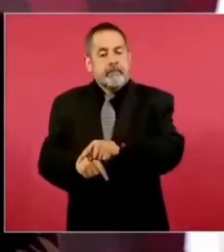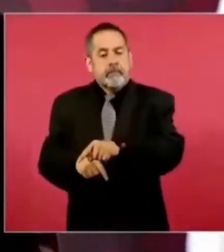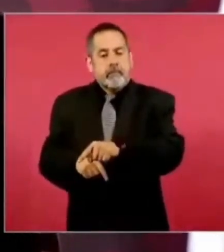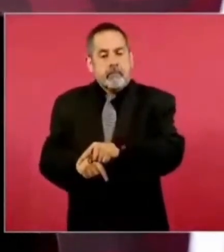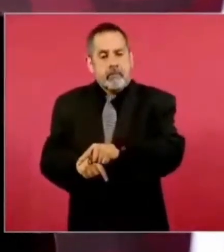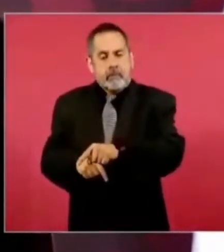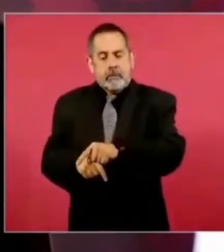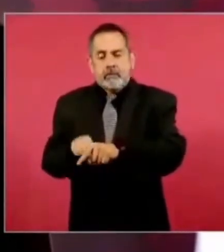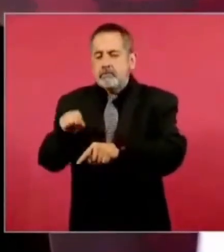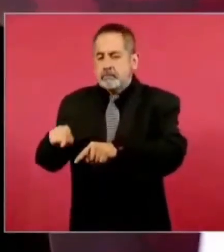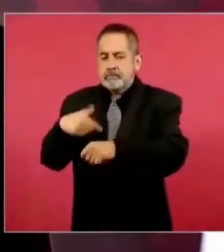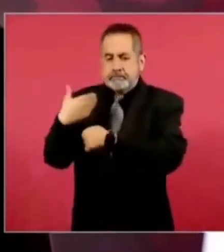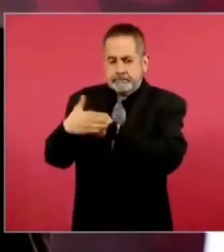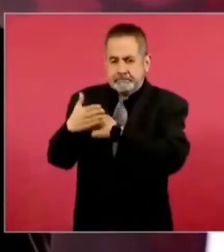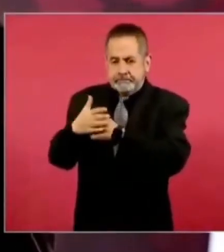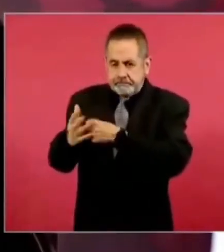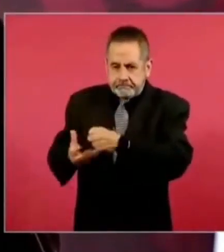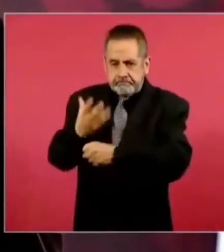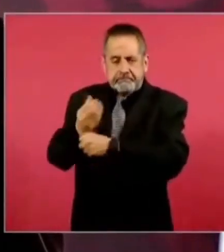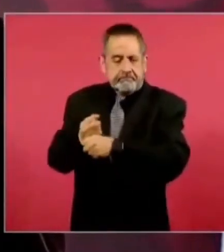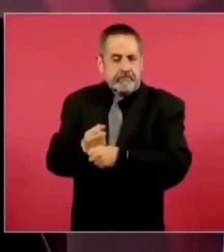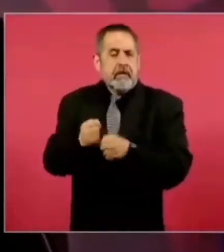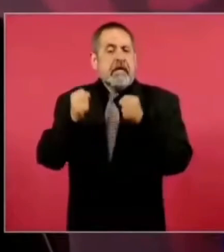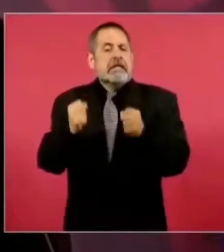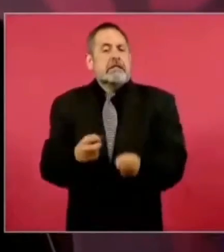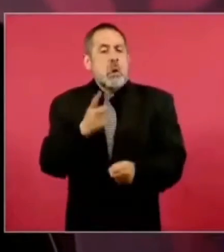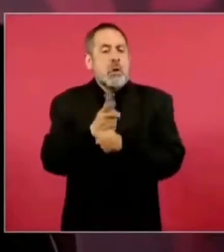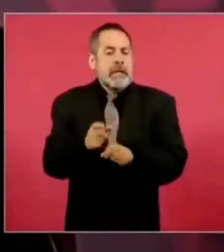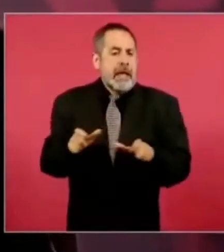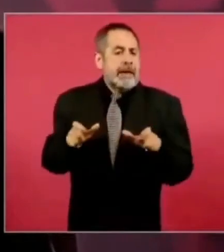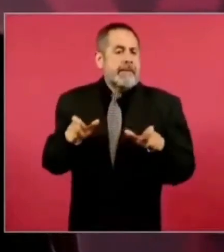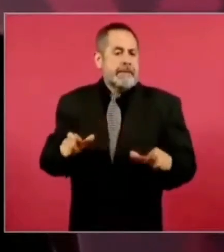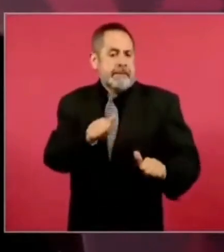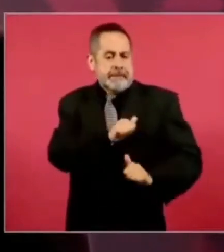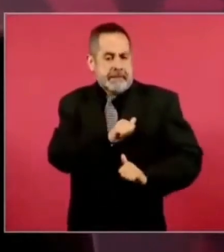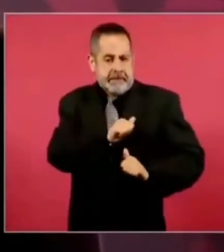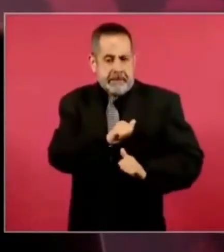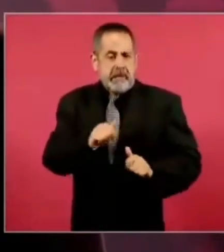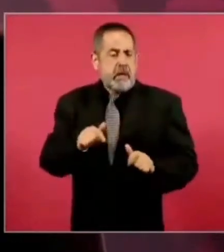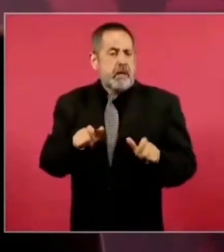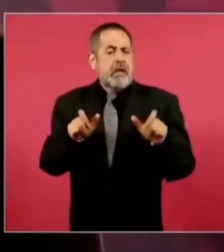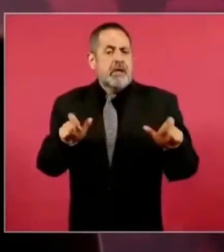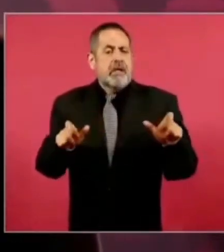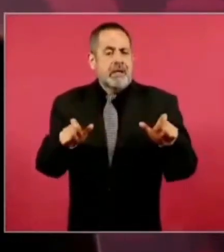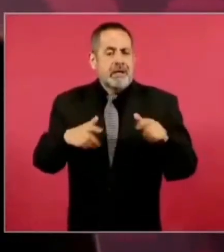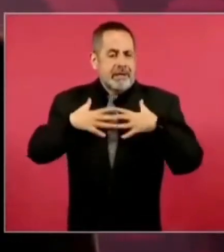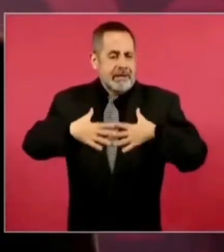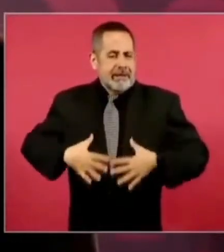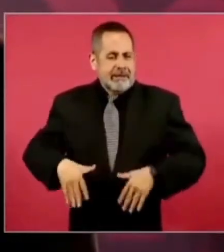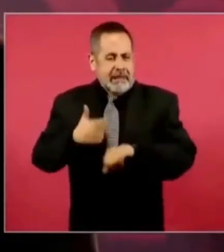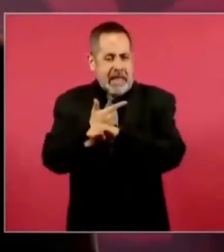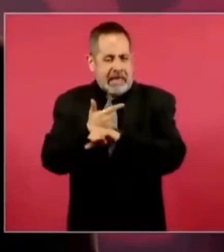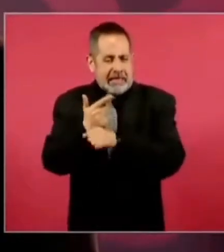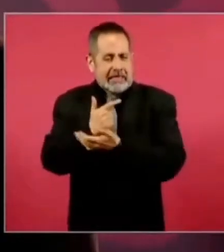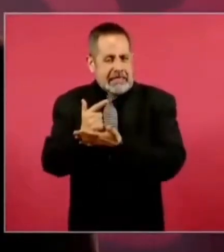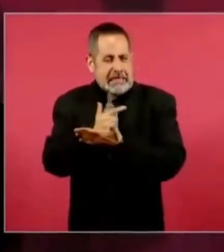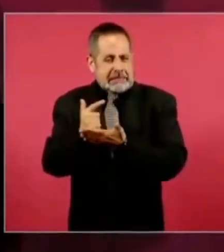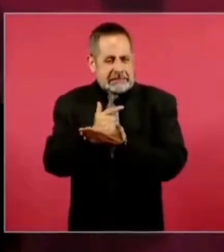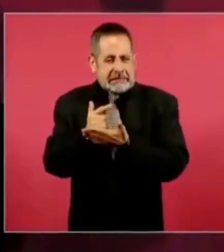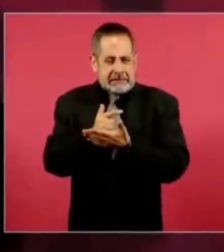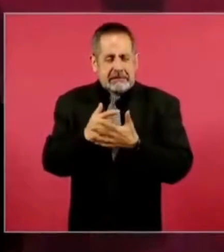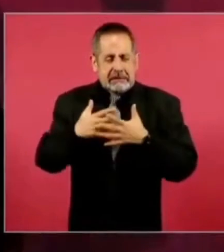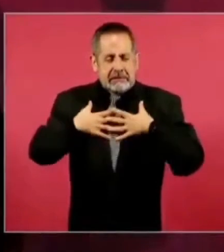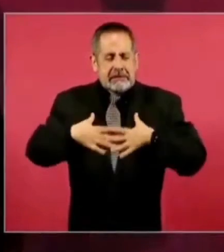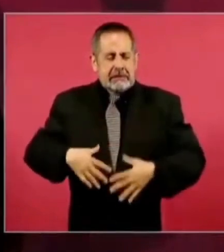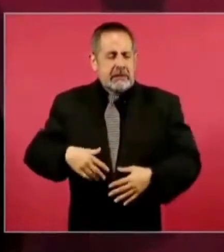reforzar las labores de seguridad en Tabasco, elementos de la Guardia Nacional. para